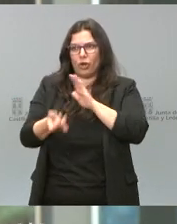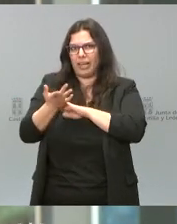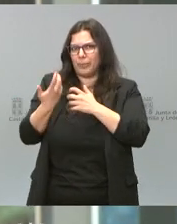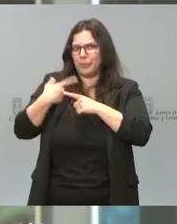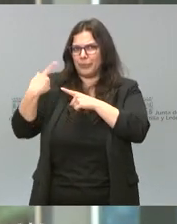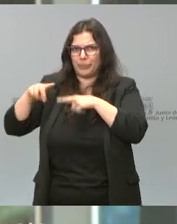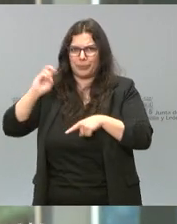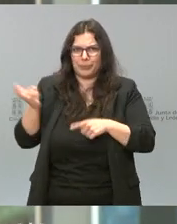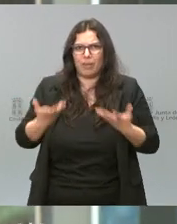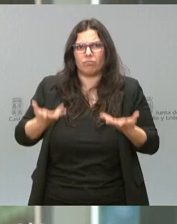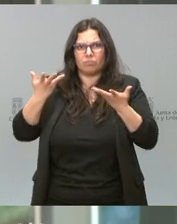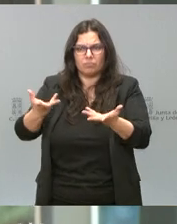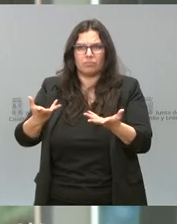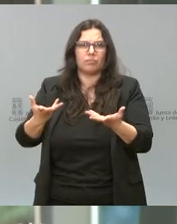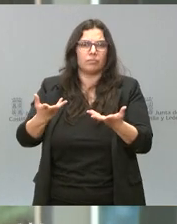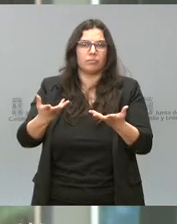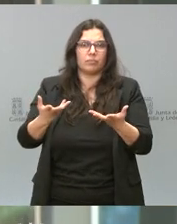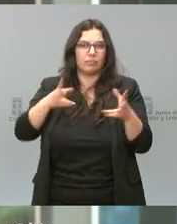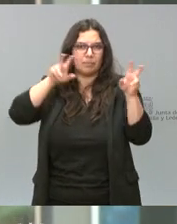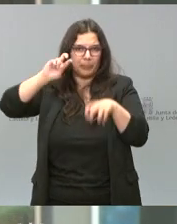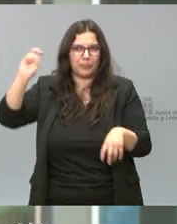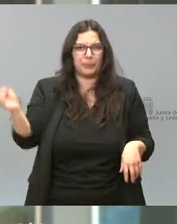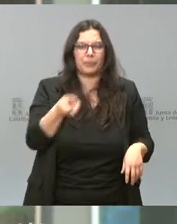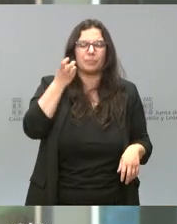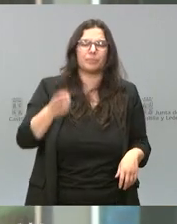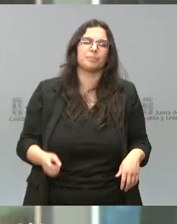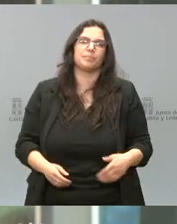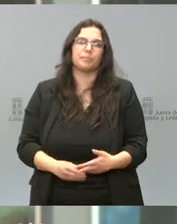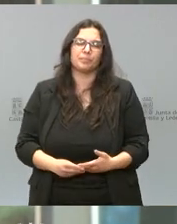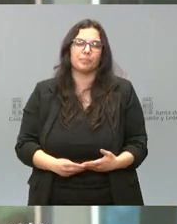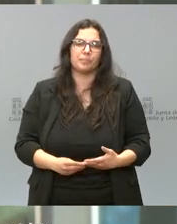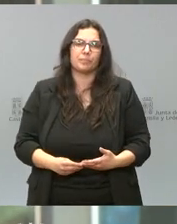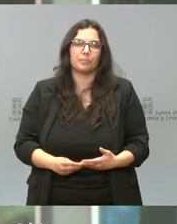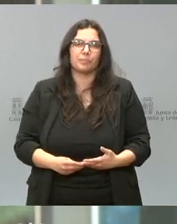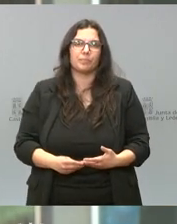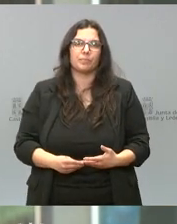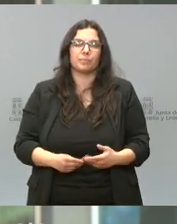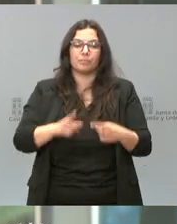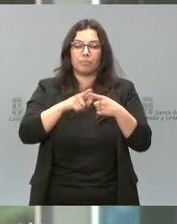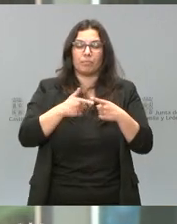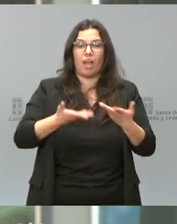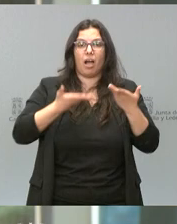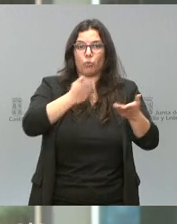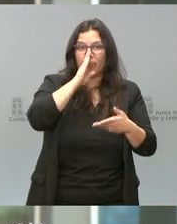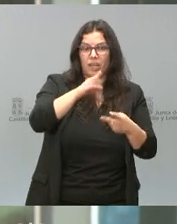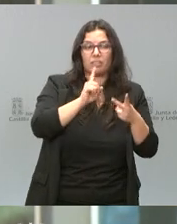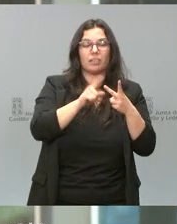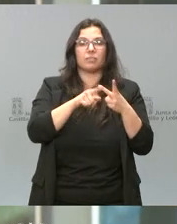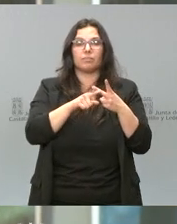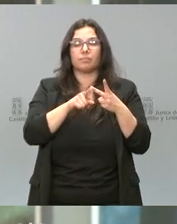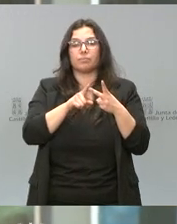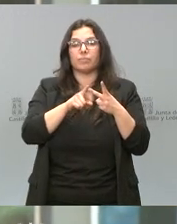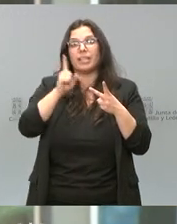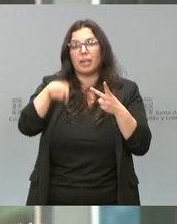a disposición del tejido empresarial de nuestra comunidad. Por un lado, ayudas directas. Por otro lado, también